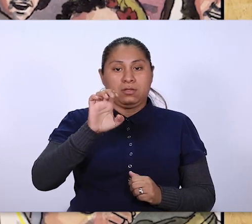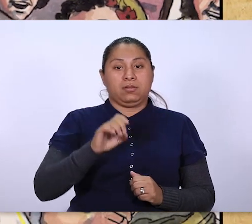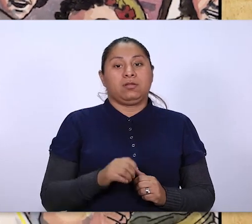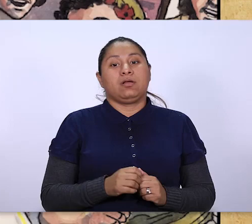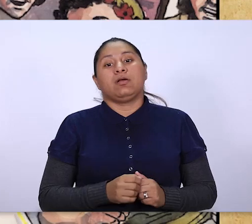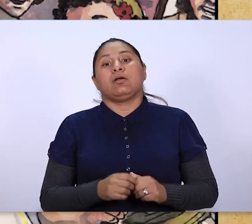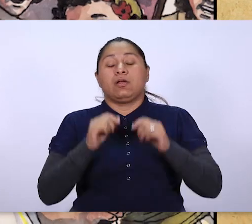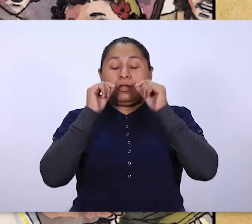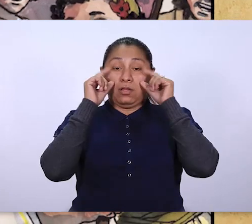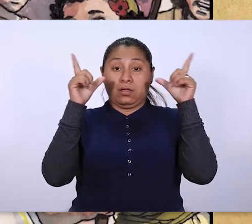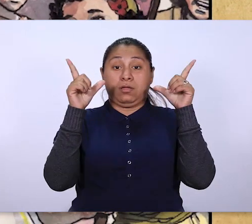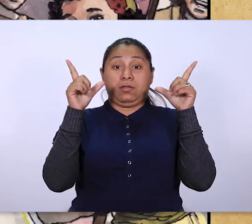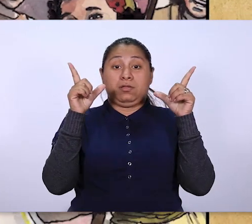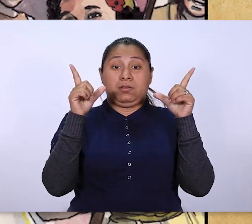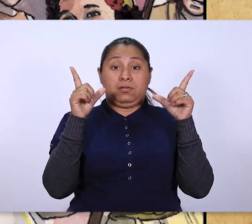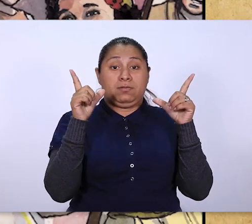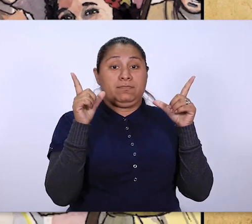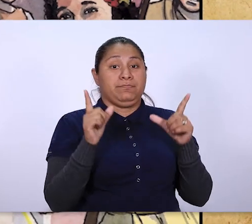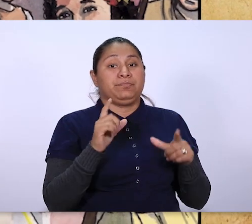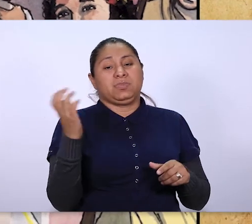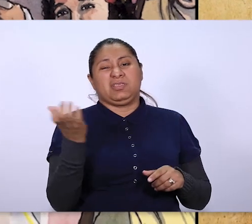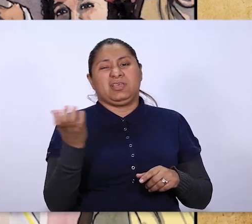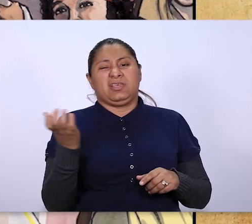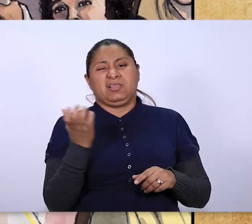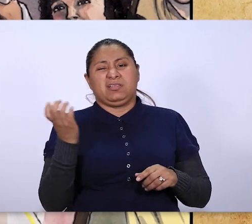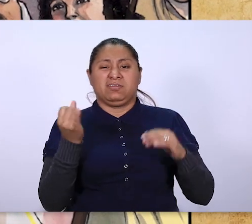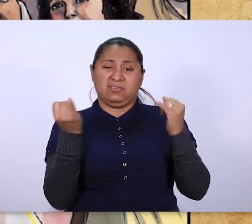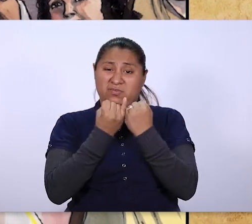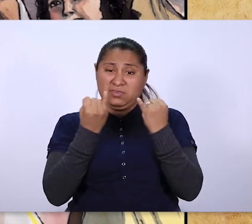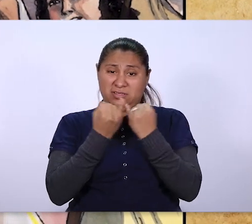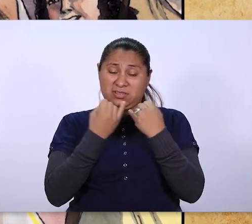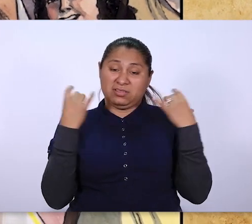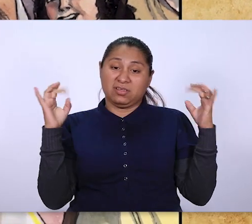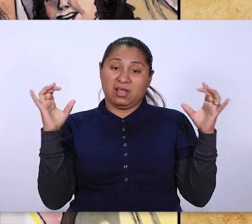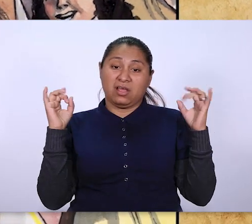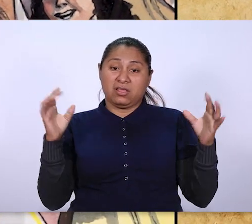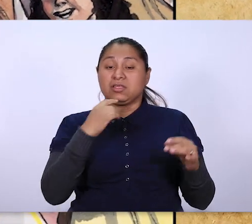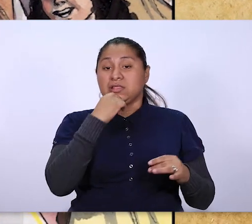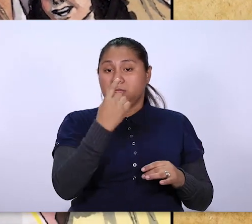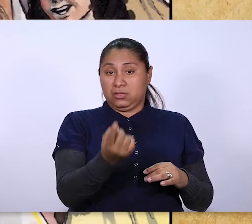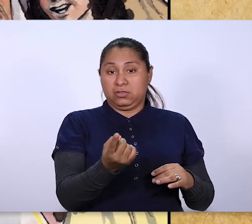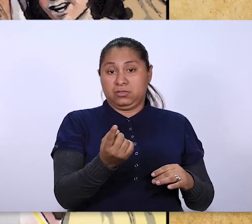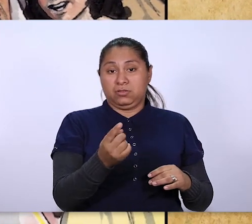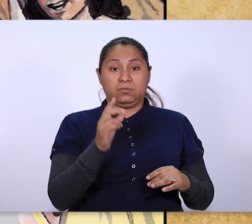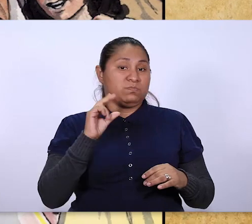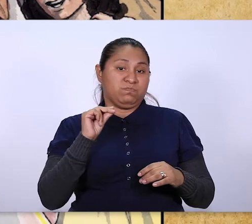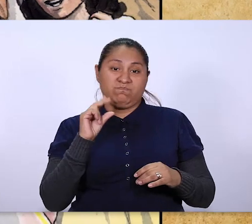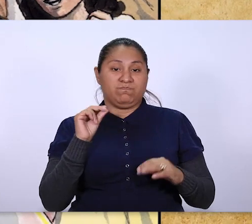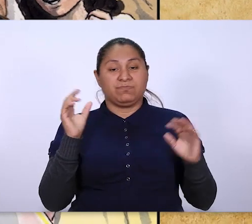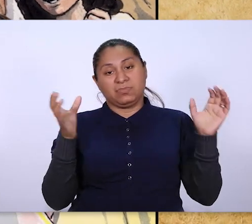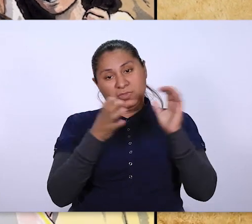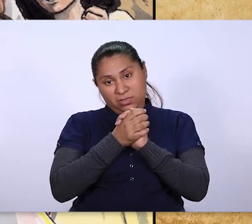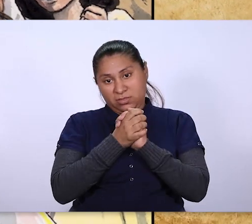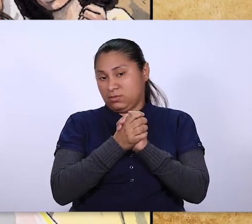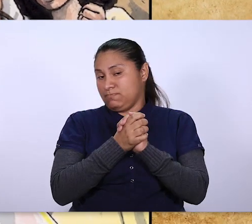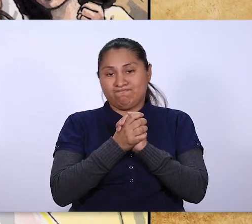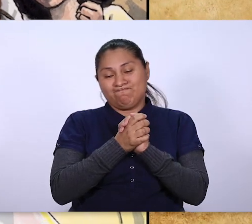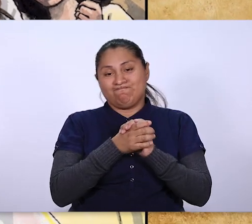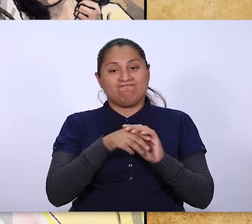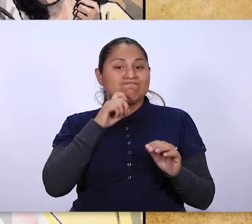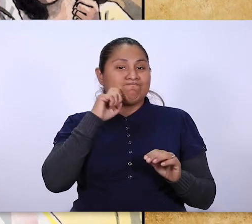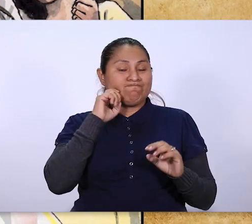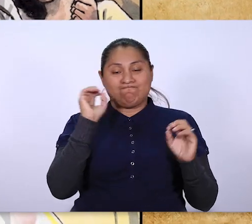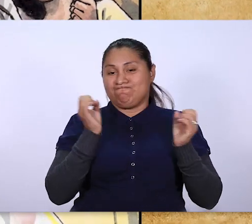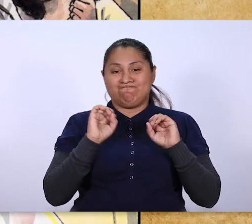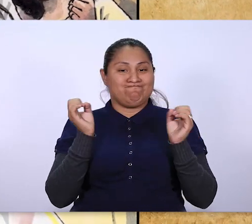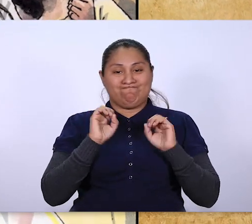mandado y tomó a María por esposa. Y sin haber tenido relaciones conyugales, ella dio a luz a